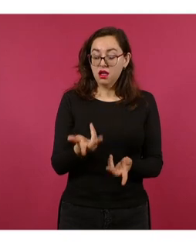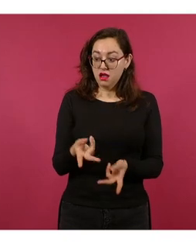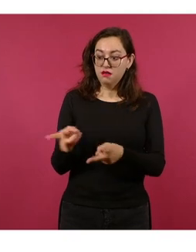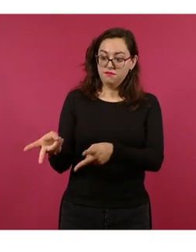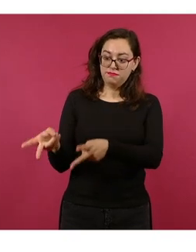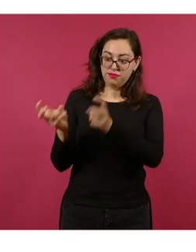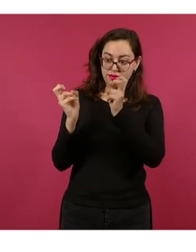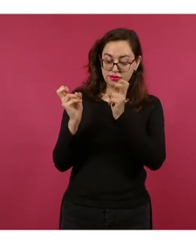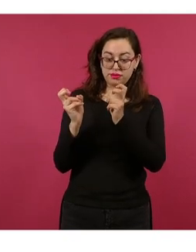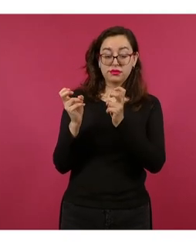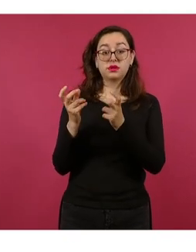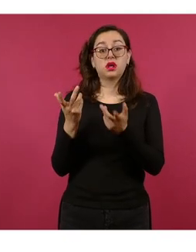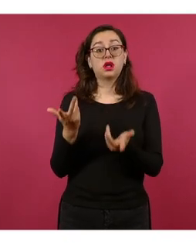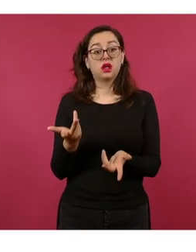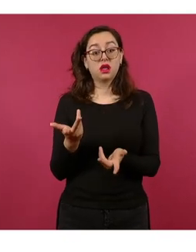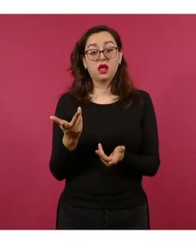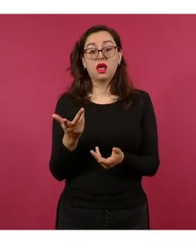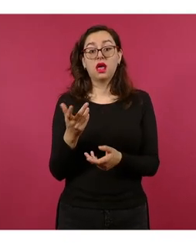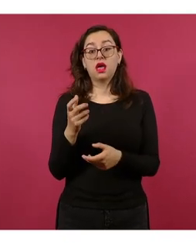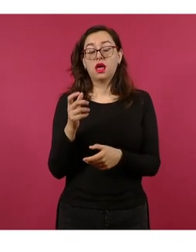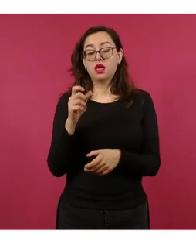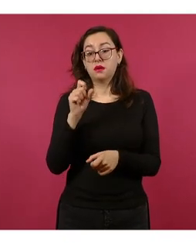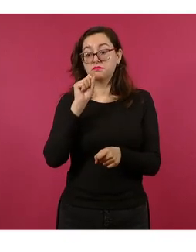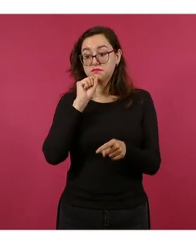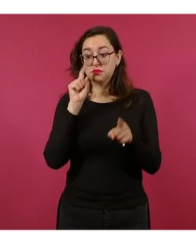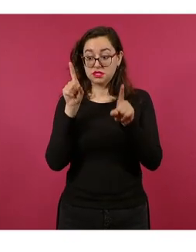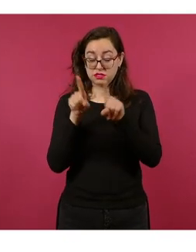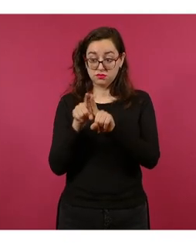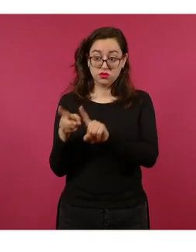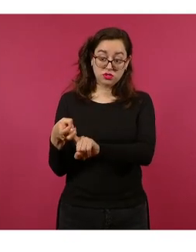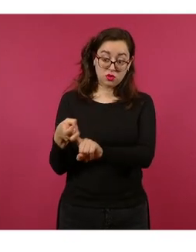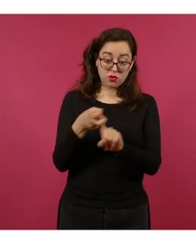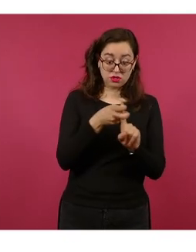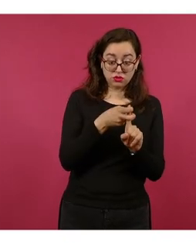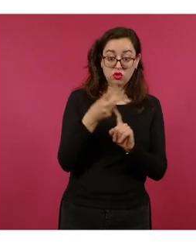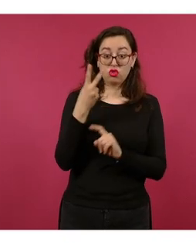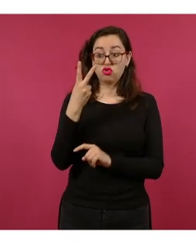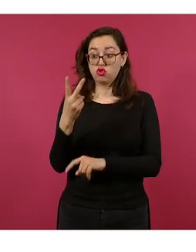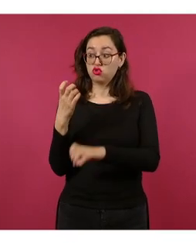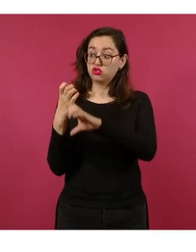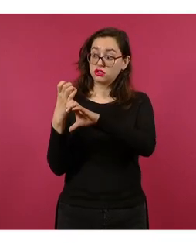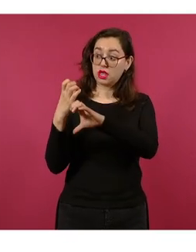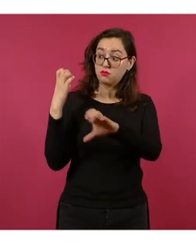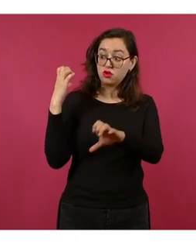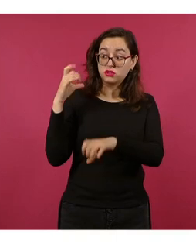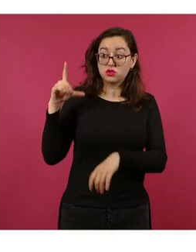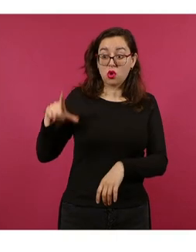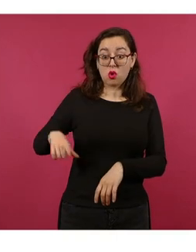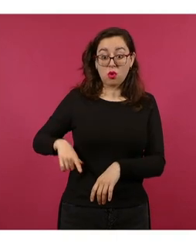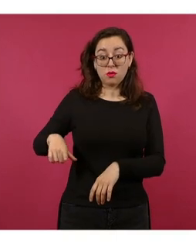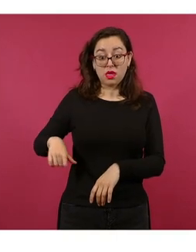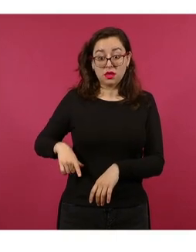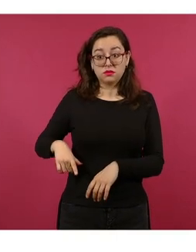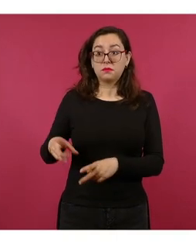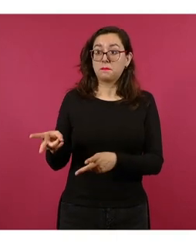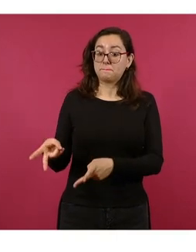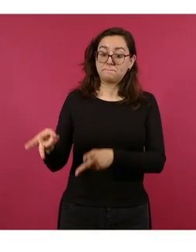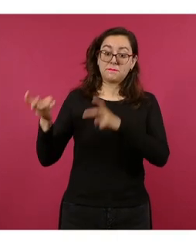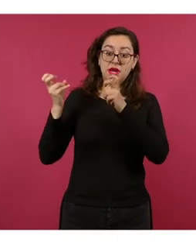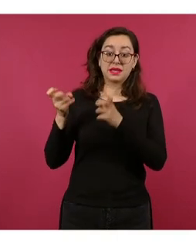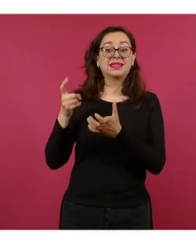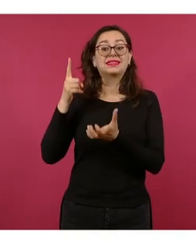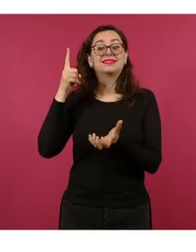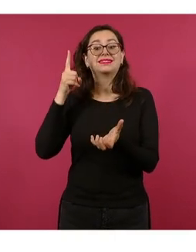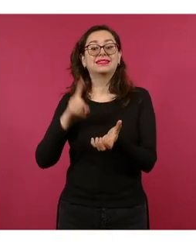dos camiones de carga del Servicio Público Federal que eran conducidos por las dos víctimas. En dichos camiones se